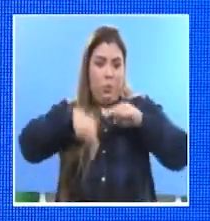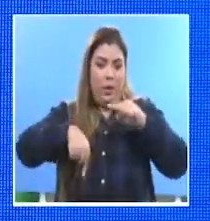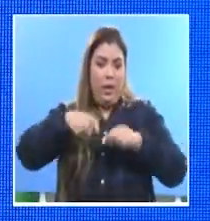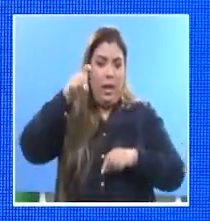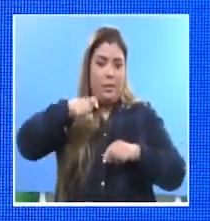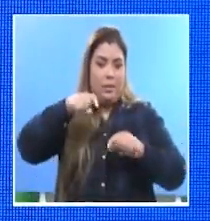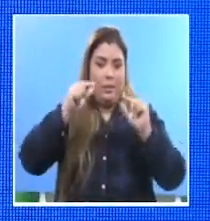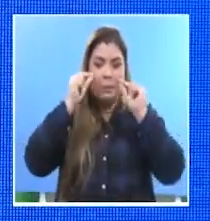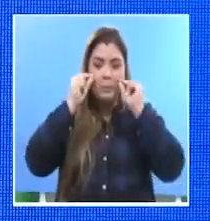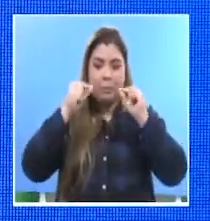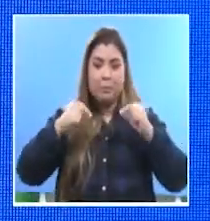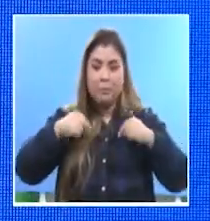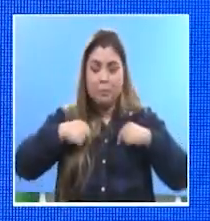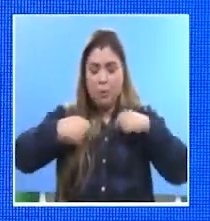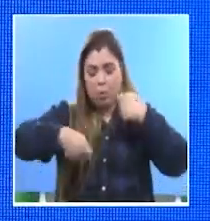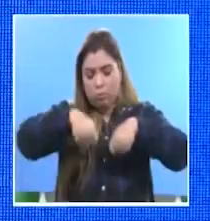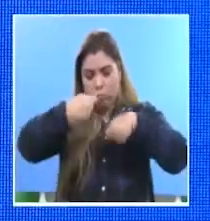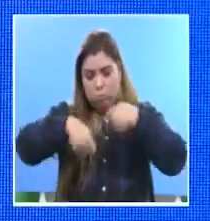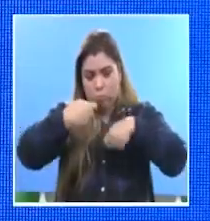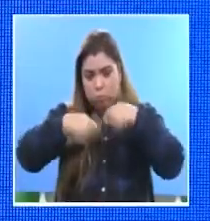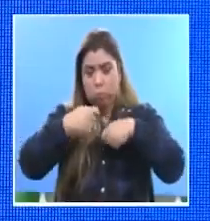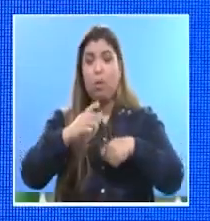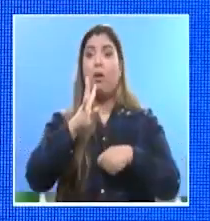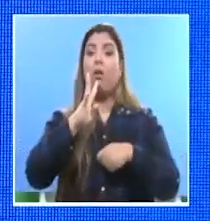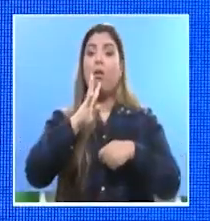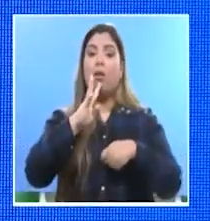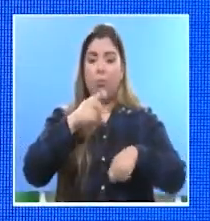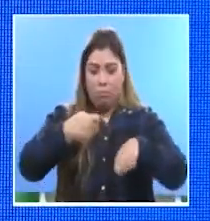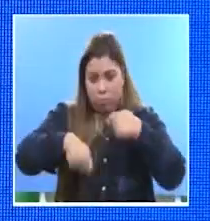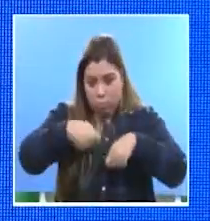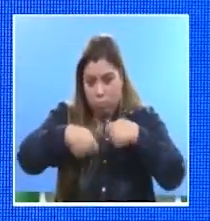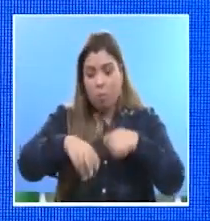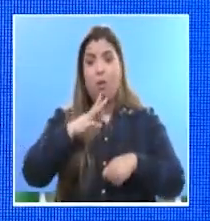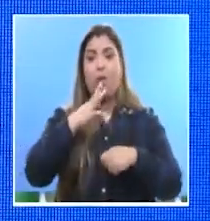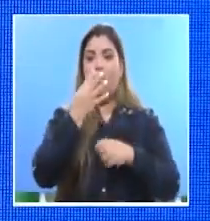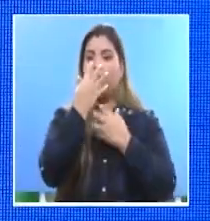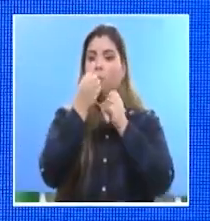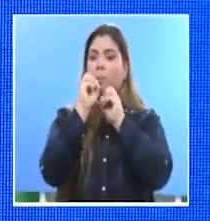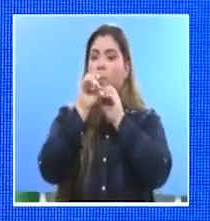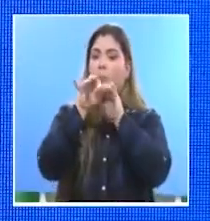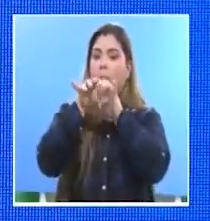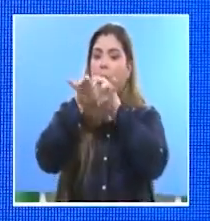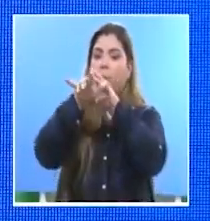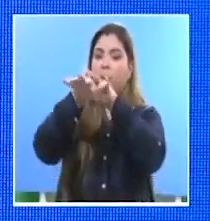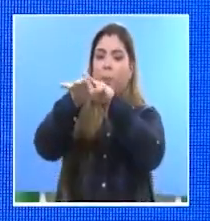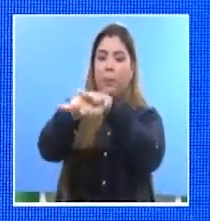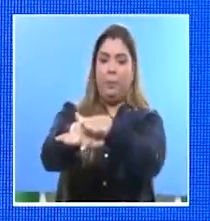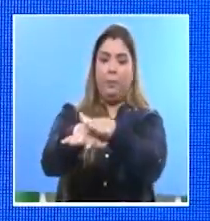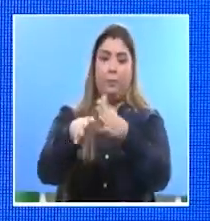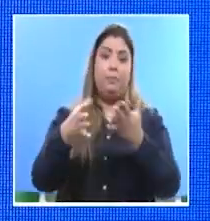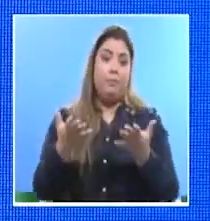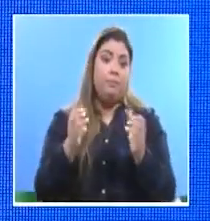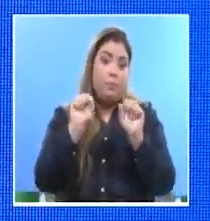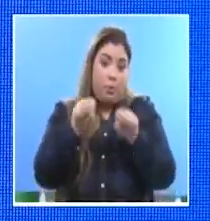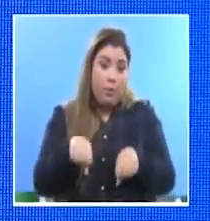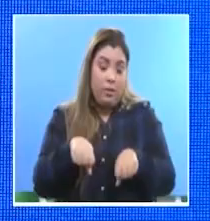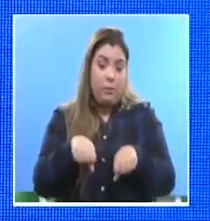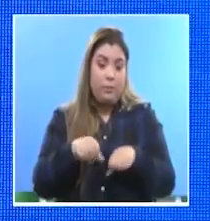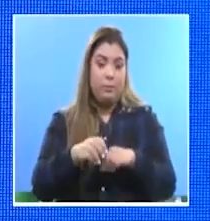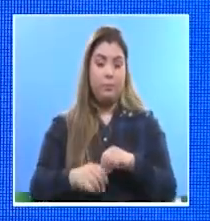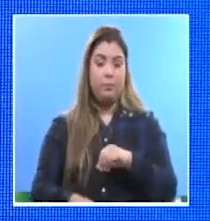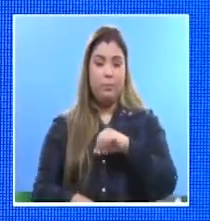vez que hablemos en ese momento, estamos emitiendo estas micropartículas de saliva